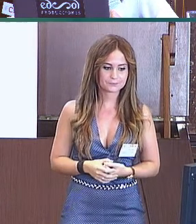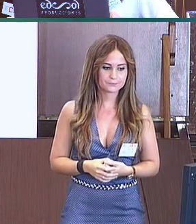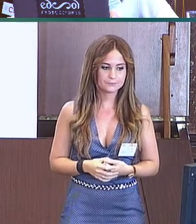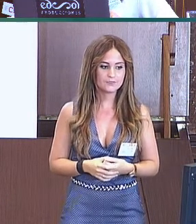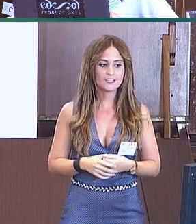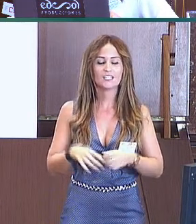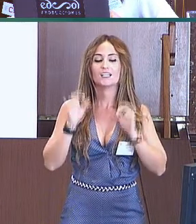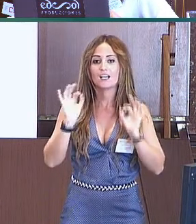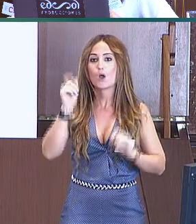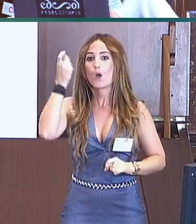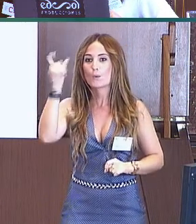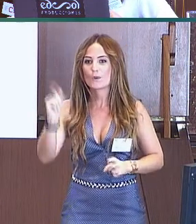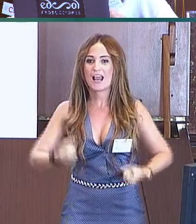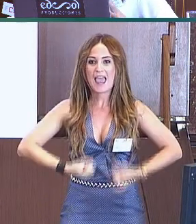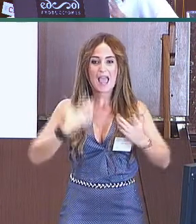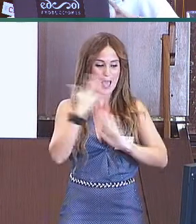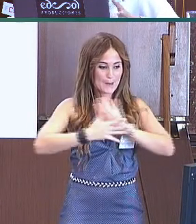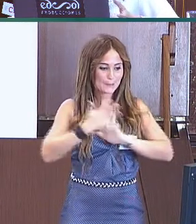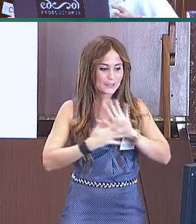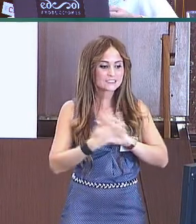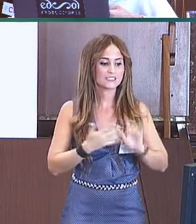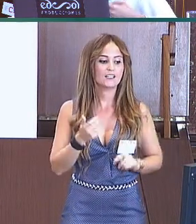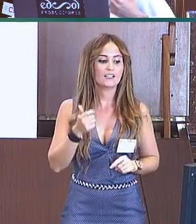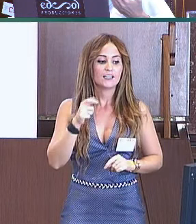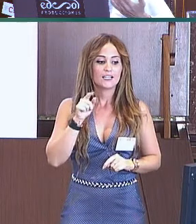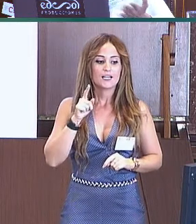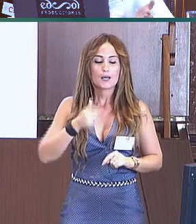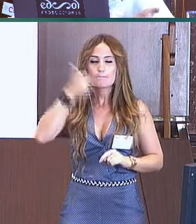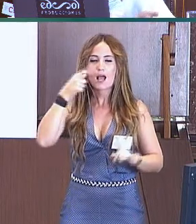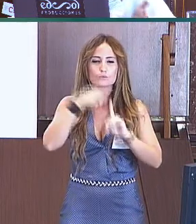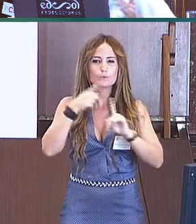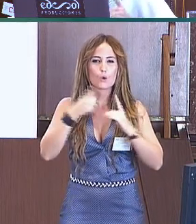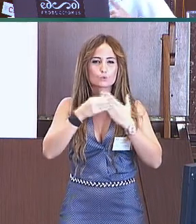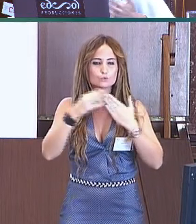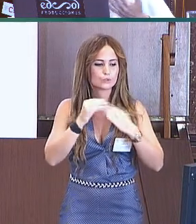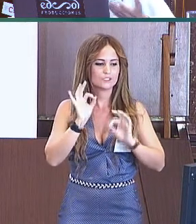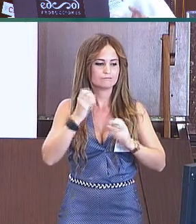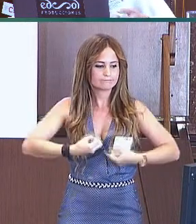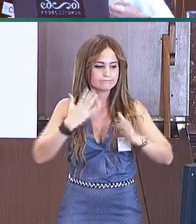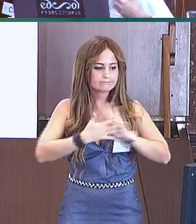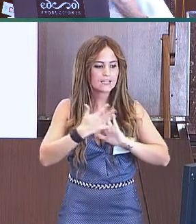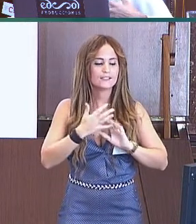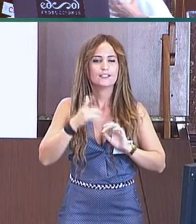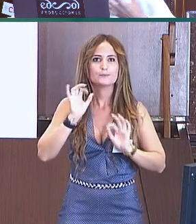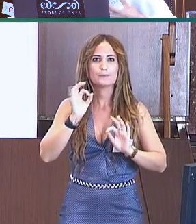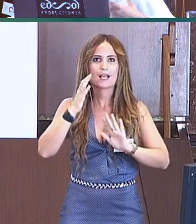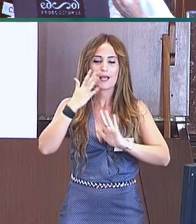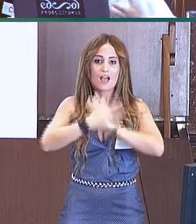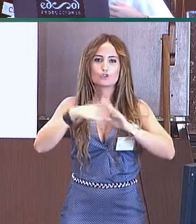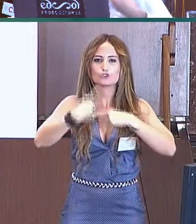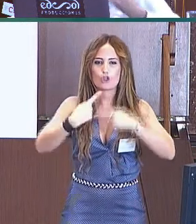En cuanto al vocabulario expresivo, de 8 a 15 meses, la categoría que